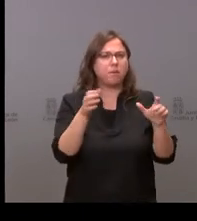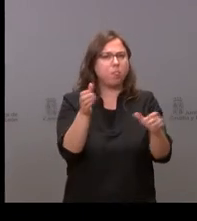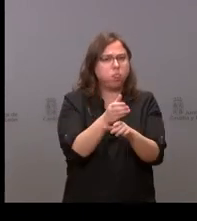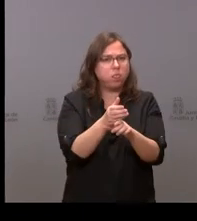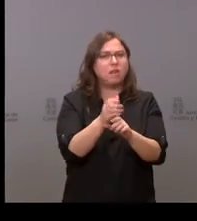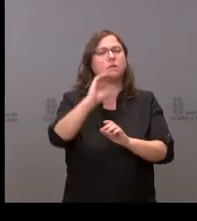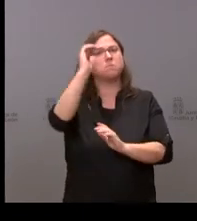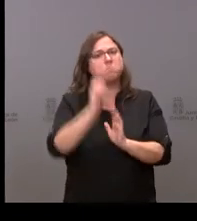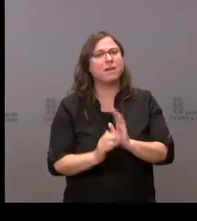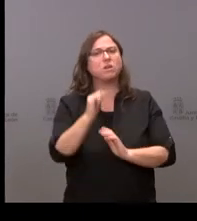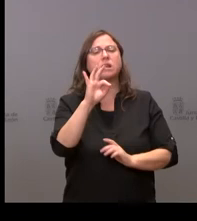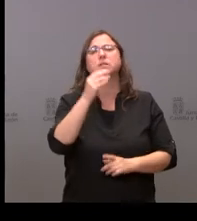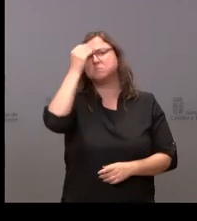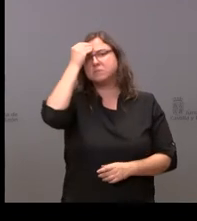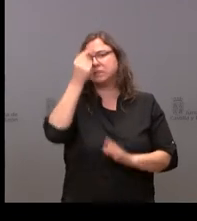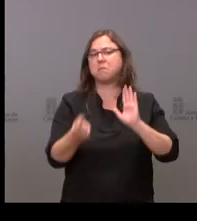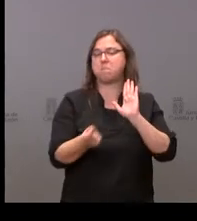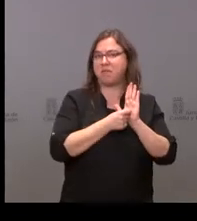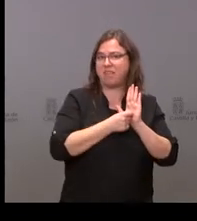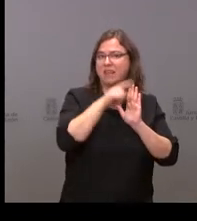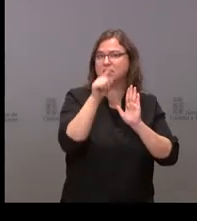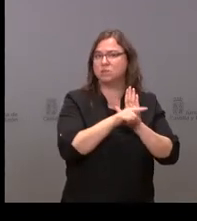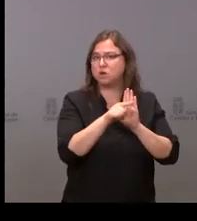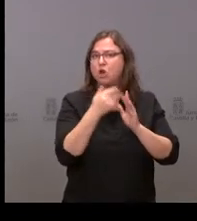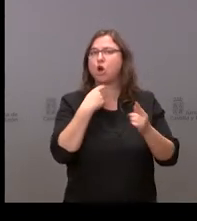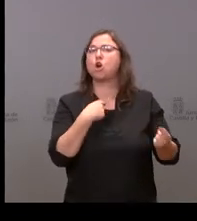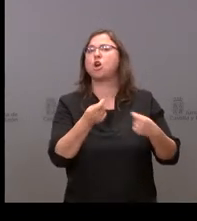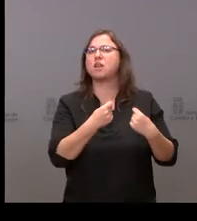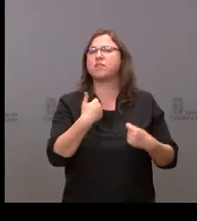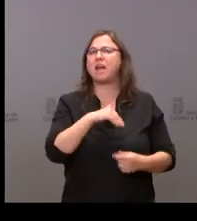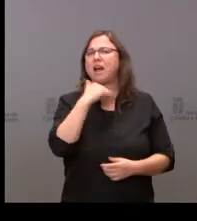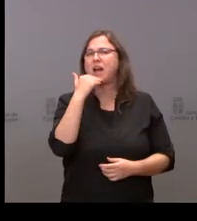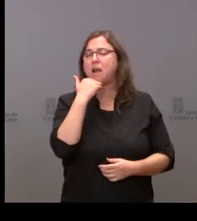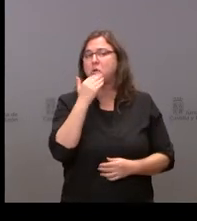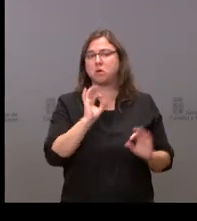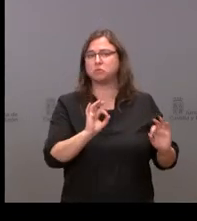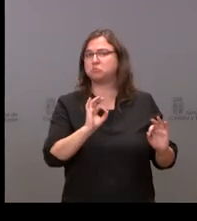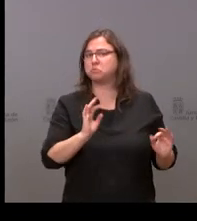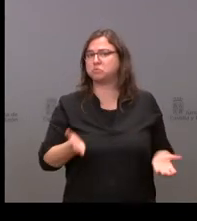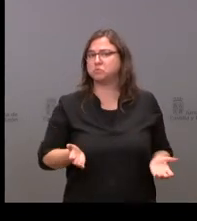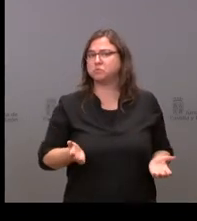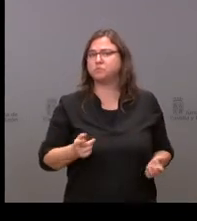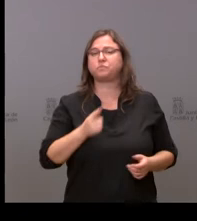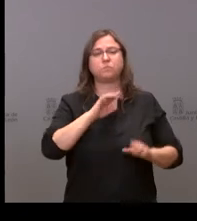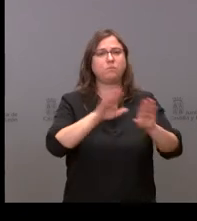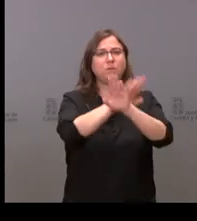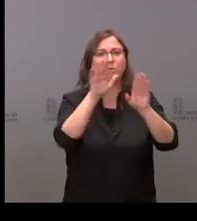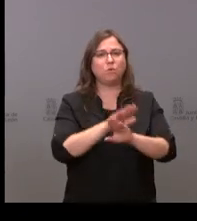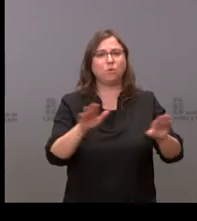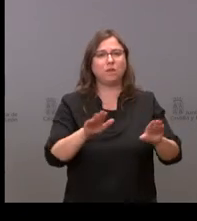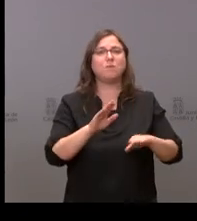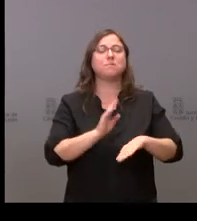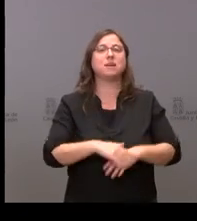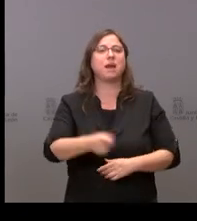baraja o si con el resto de medidas que se han anunciado ya se dan por satisfechas y luego por último por no perder la